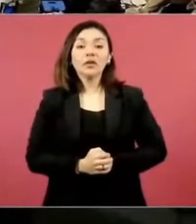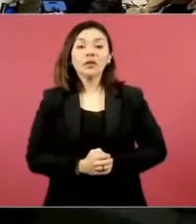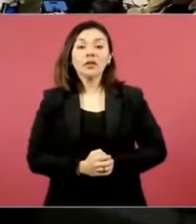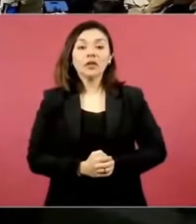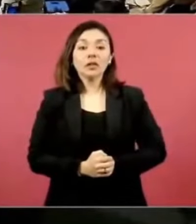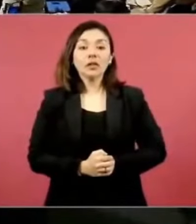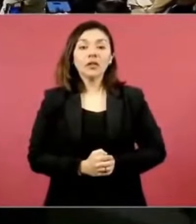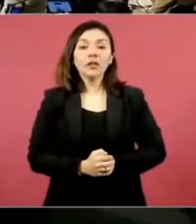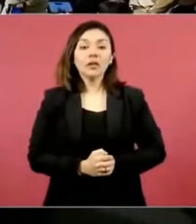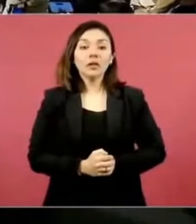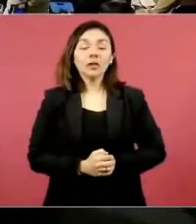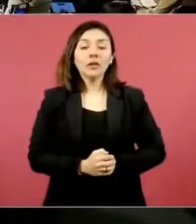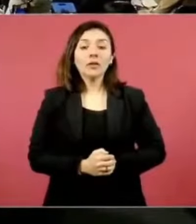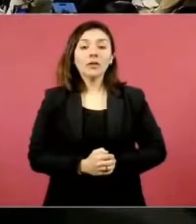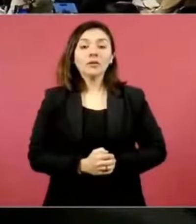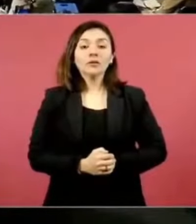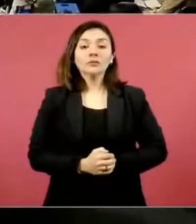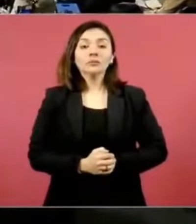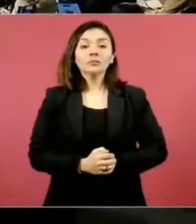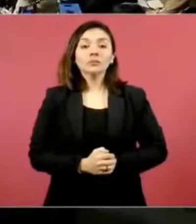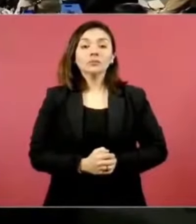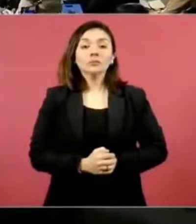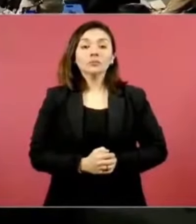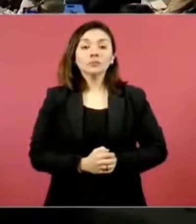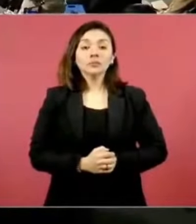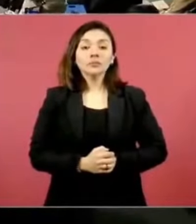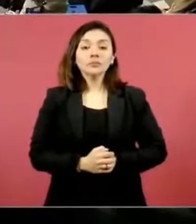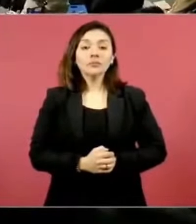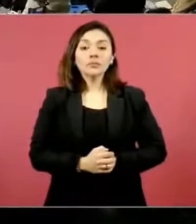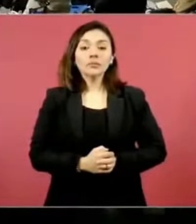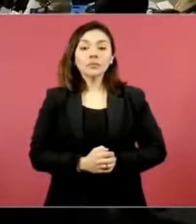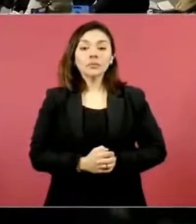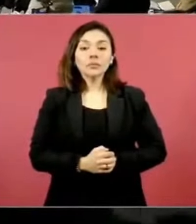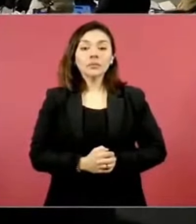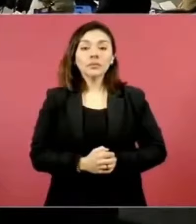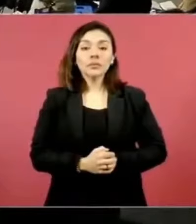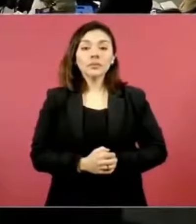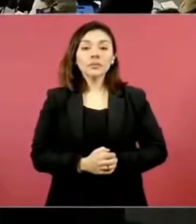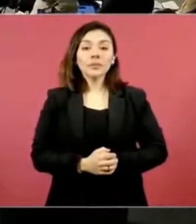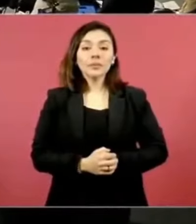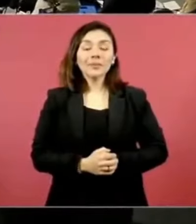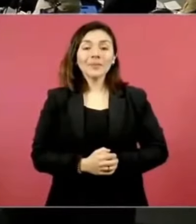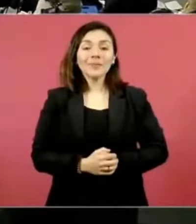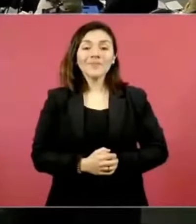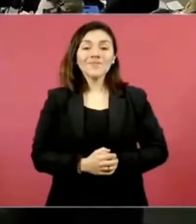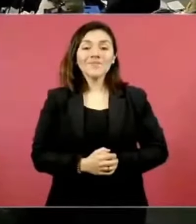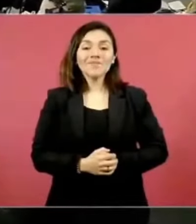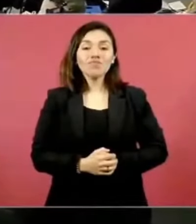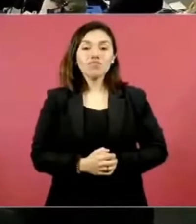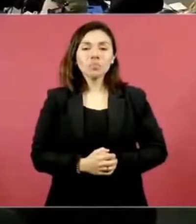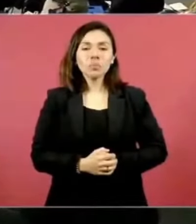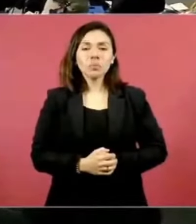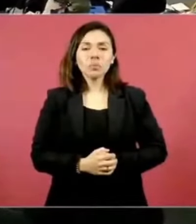esta es por nacionalidad miren los incrementos